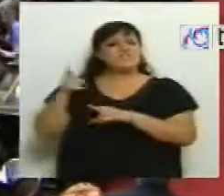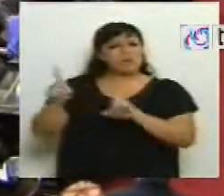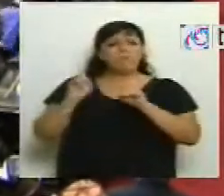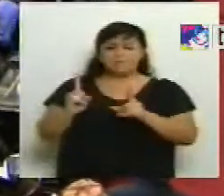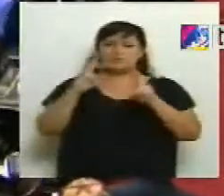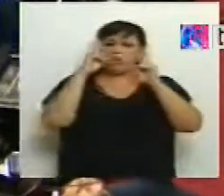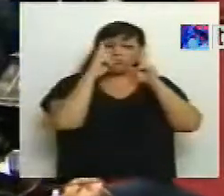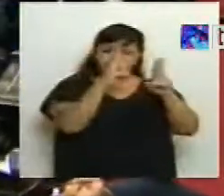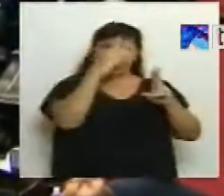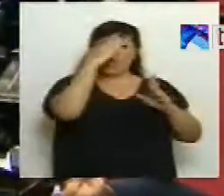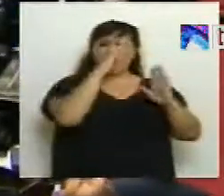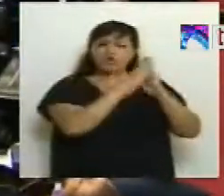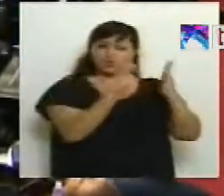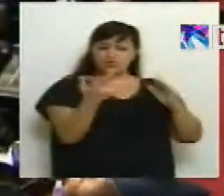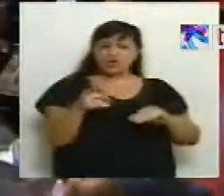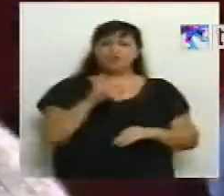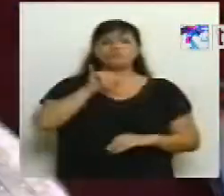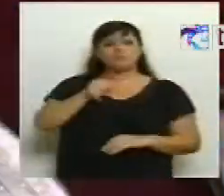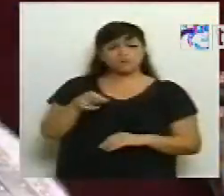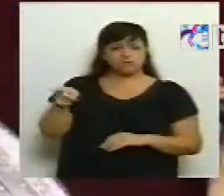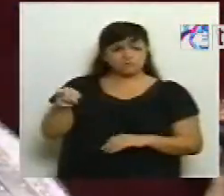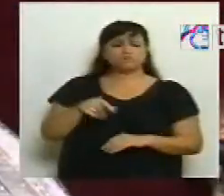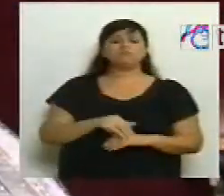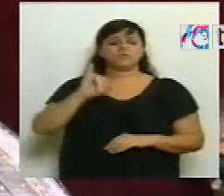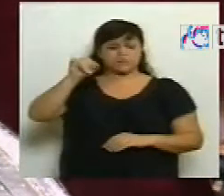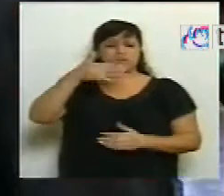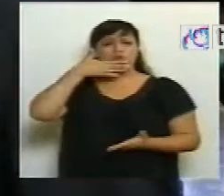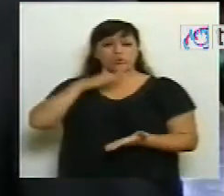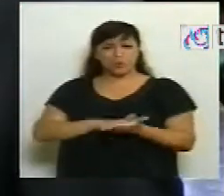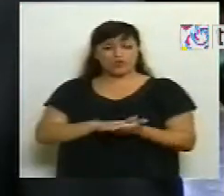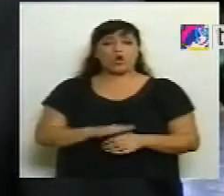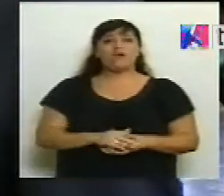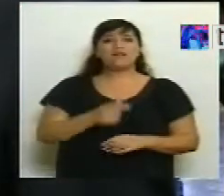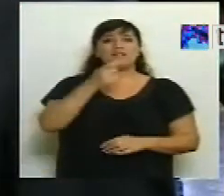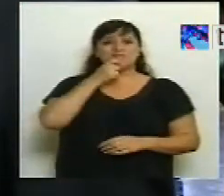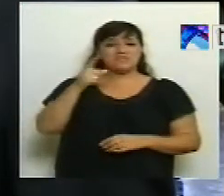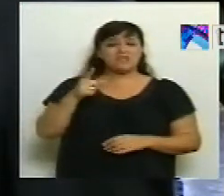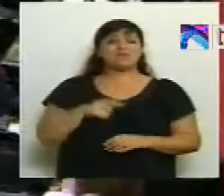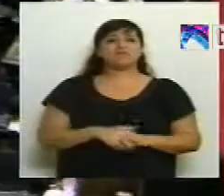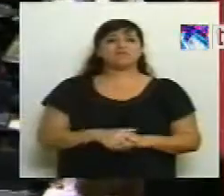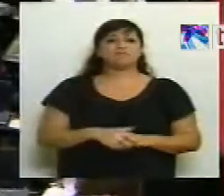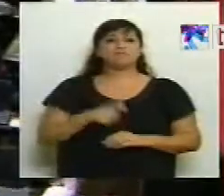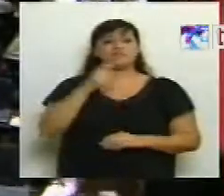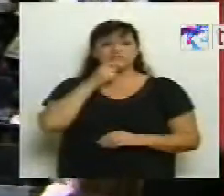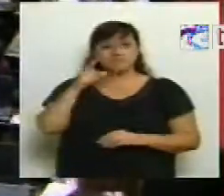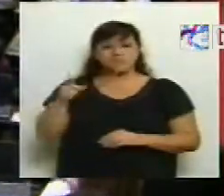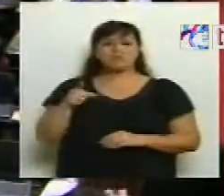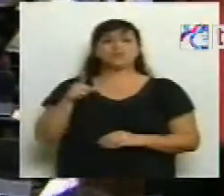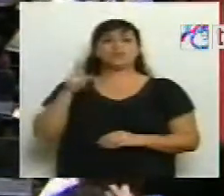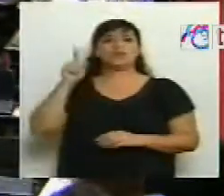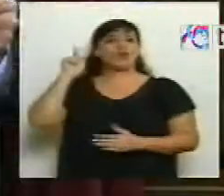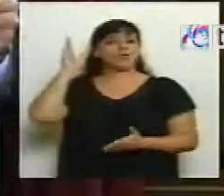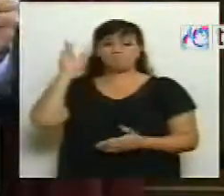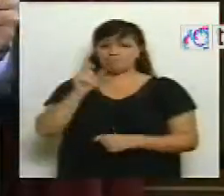la Constitución Nacional. Sí, juro. Si así lo hiciere, Dios os